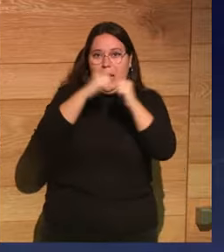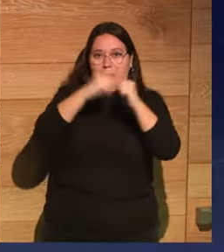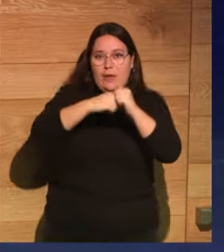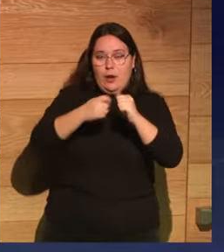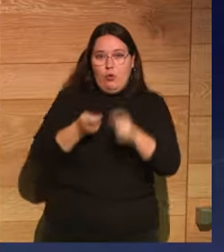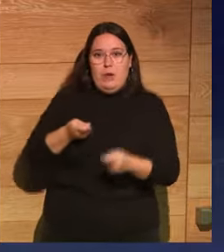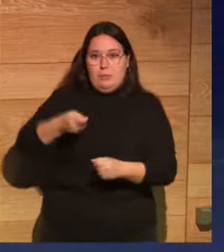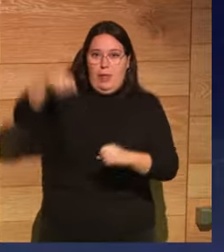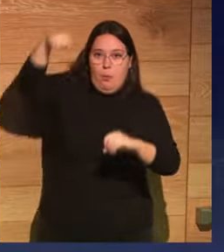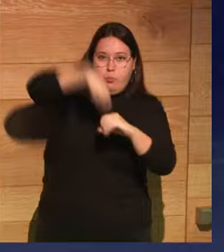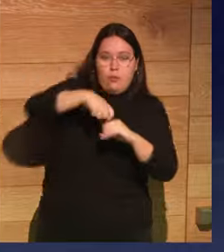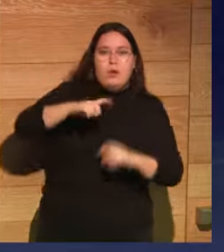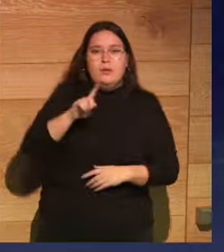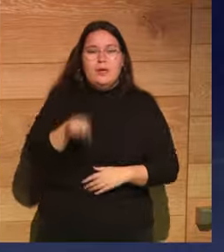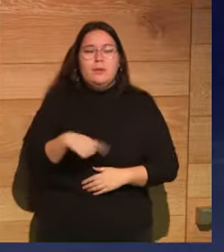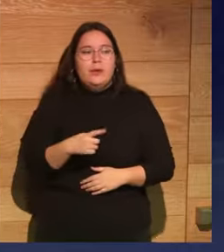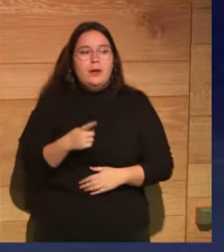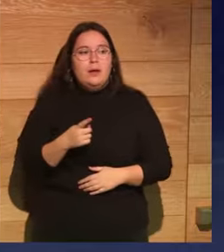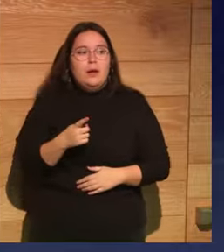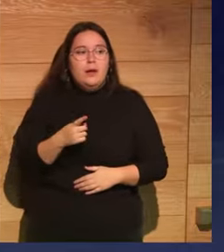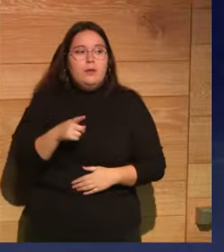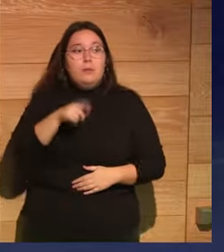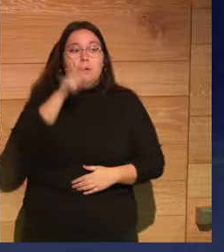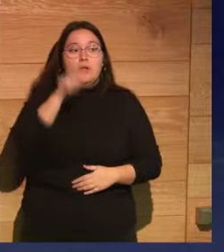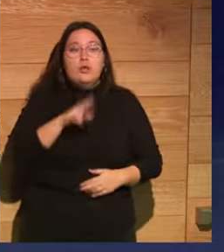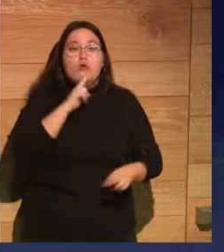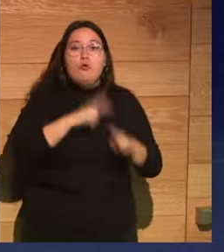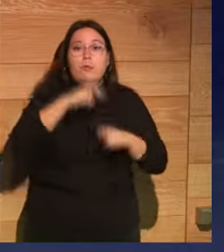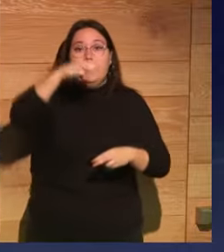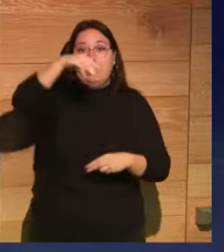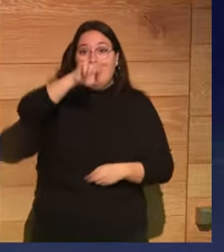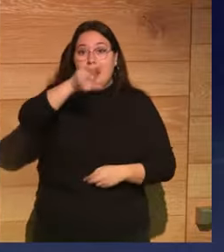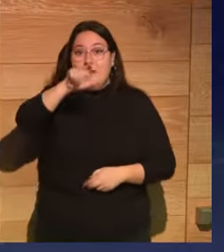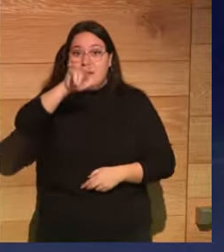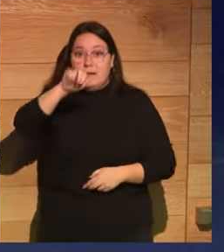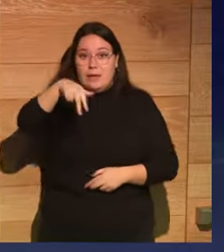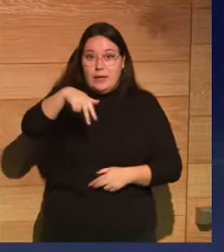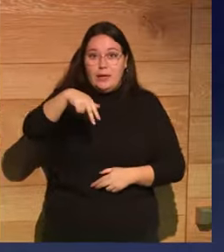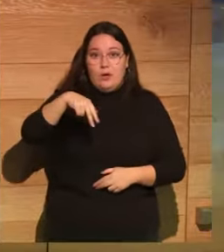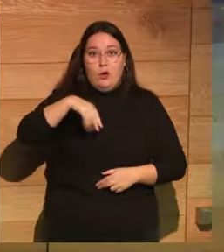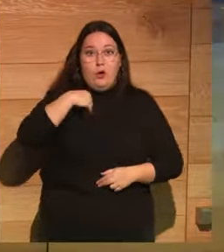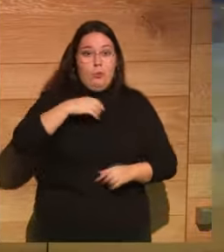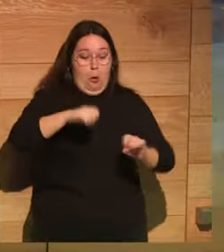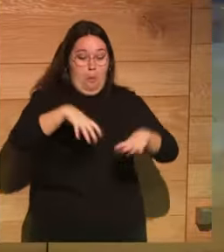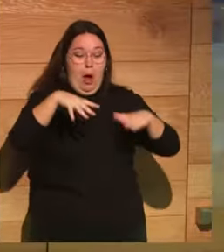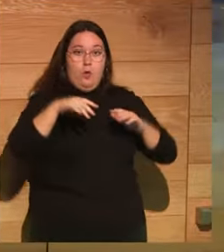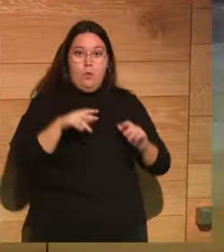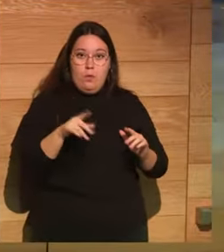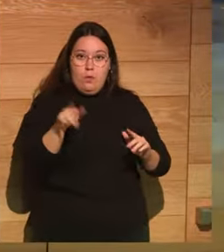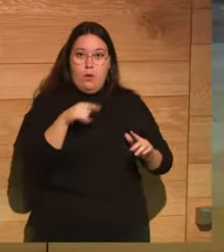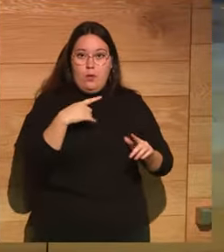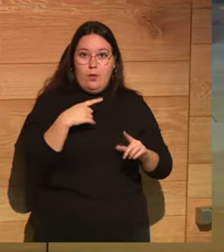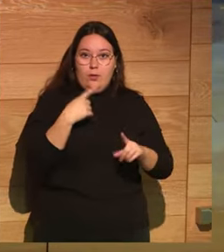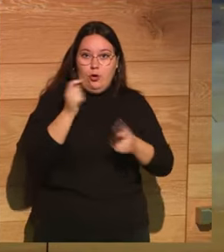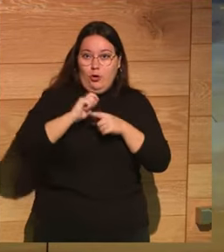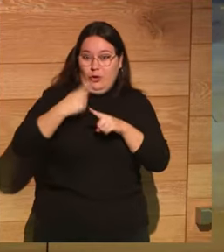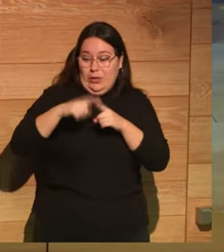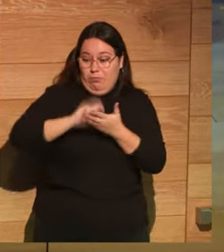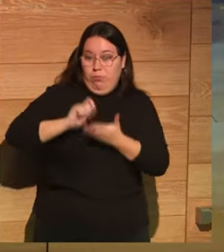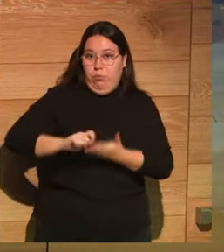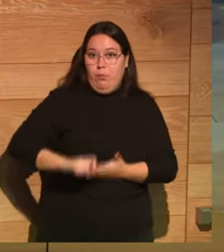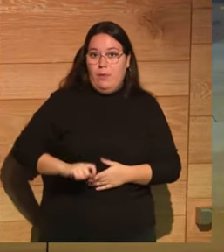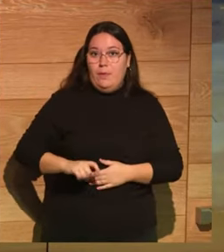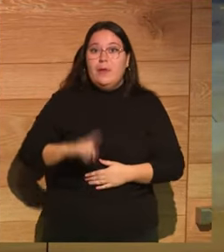inventó un tomo entero para un señor que se llamaba Merlín, que hacía predicciones. Claro, yo fui de Monmouth, estaba escribiendo en el siglo XII